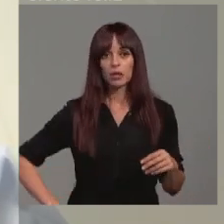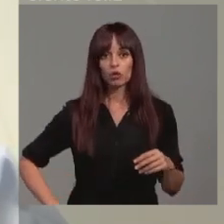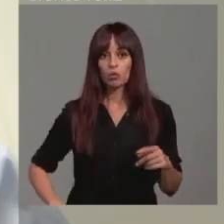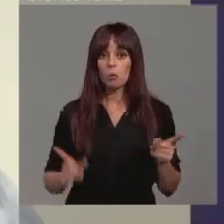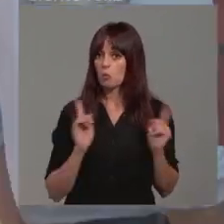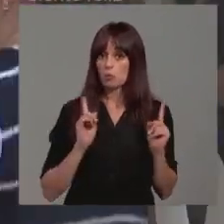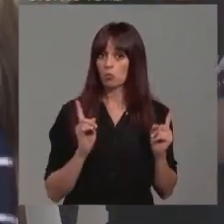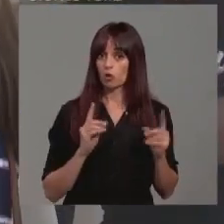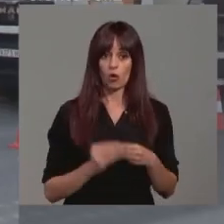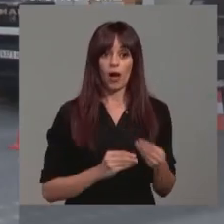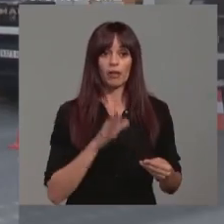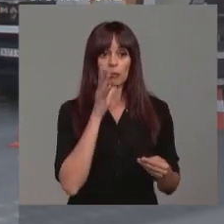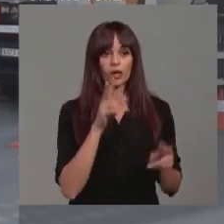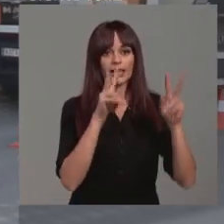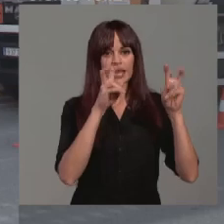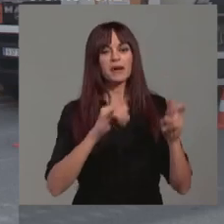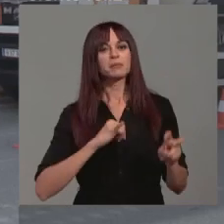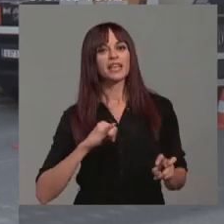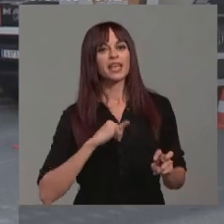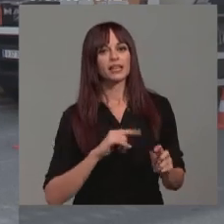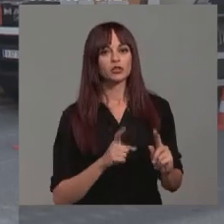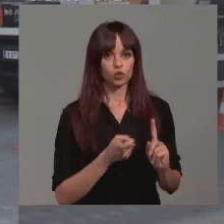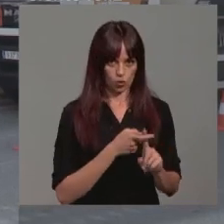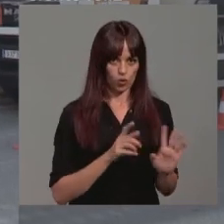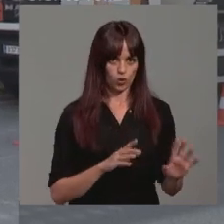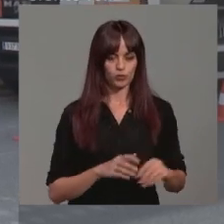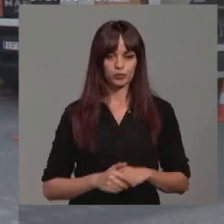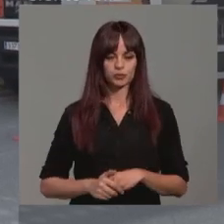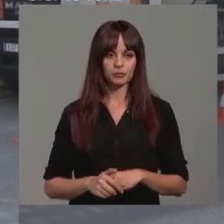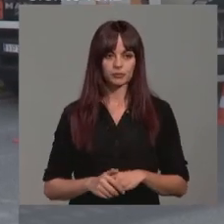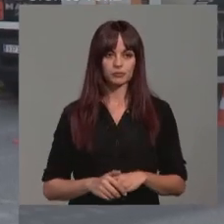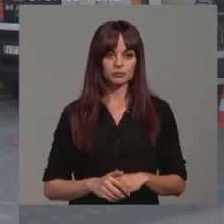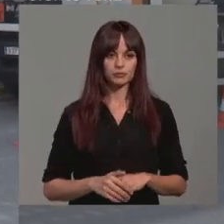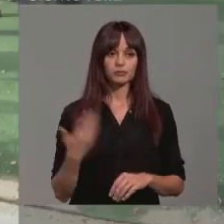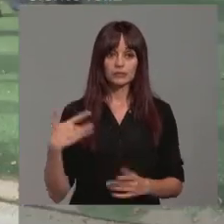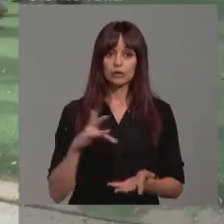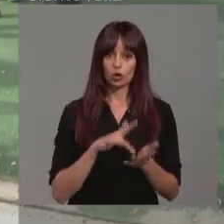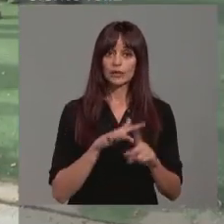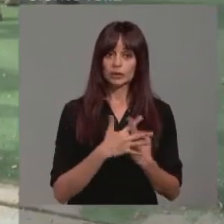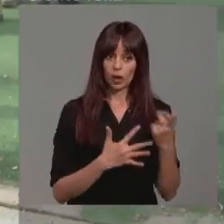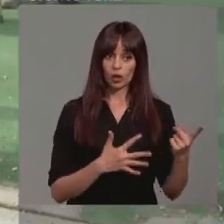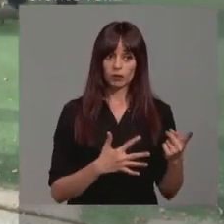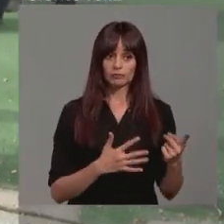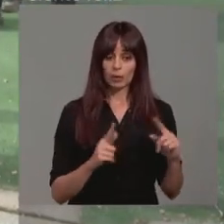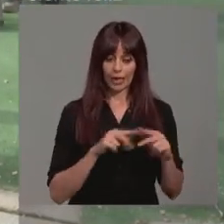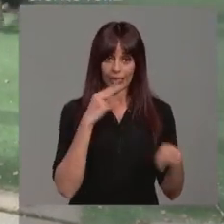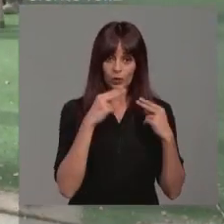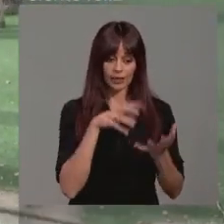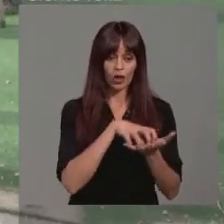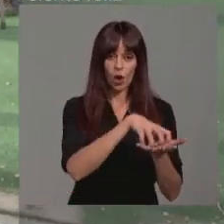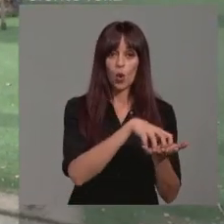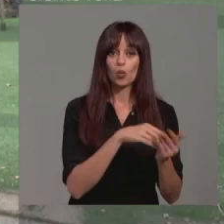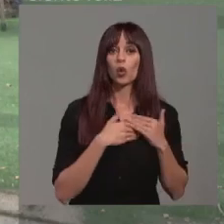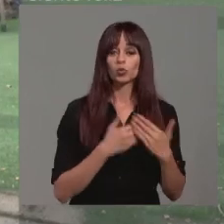iba a proceder porque quedaban cuestiones pendientes de resolver, cuando se da esta situación de no entrega voluntaria, se tiene que